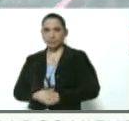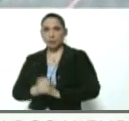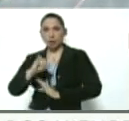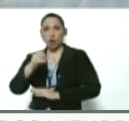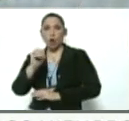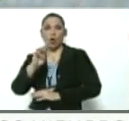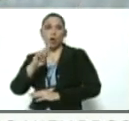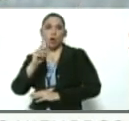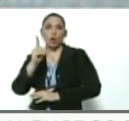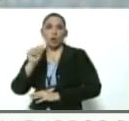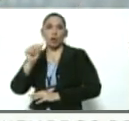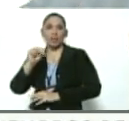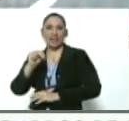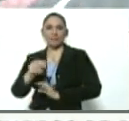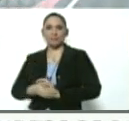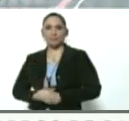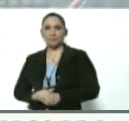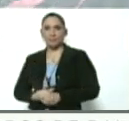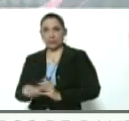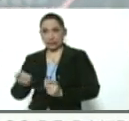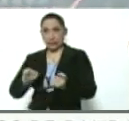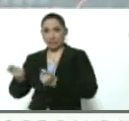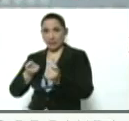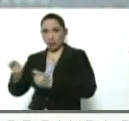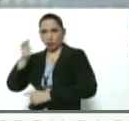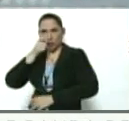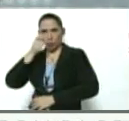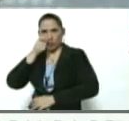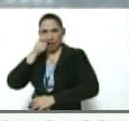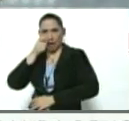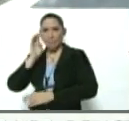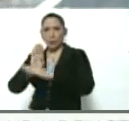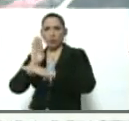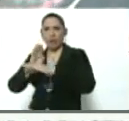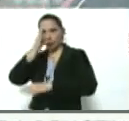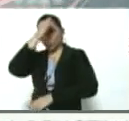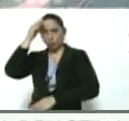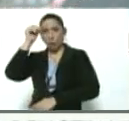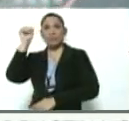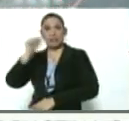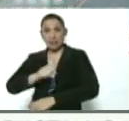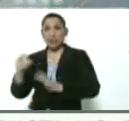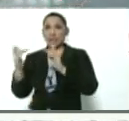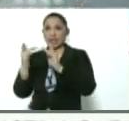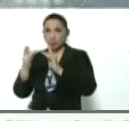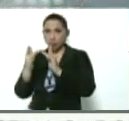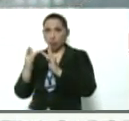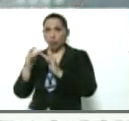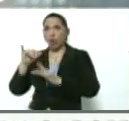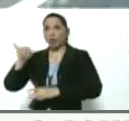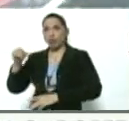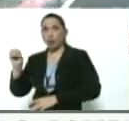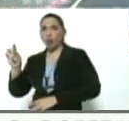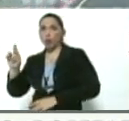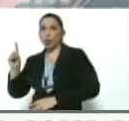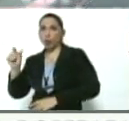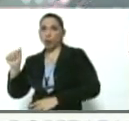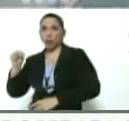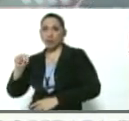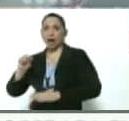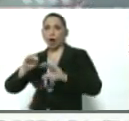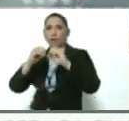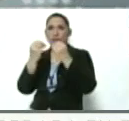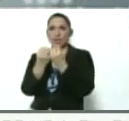Gudró servicio de seguridad a Donald Trump? Sí. ¿Hay una relación directa entre Jordan Gudró y la oficina del